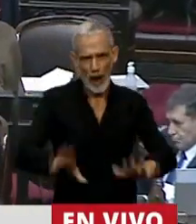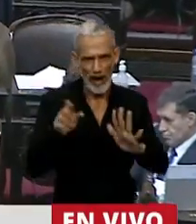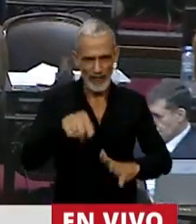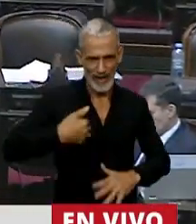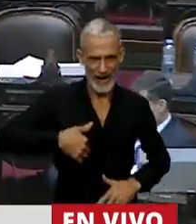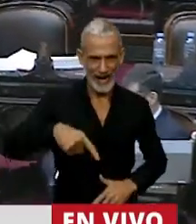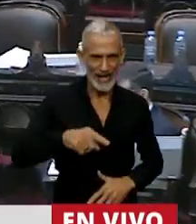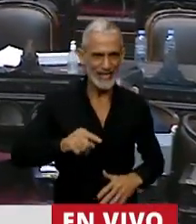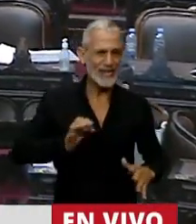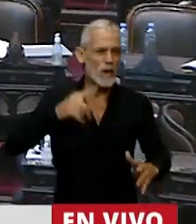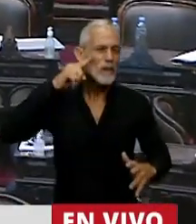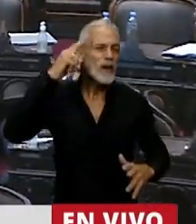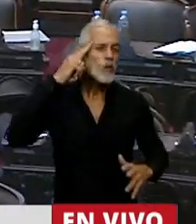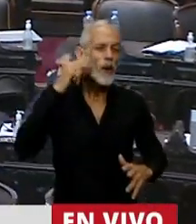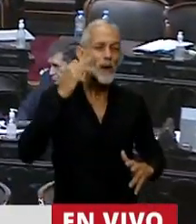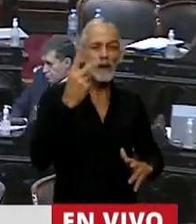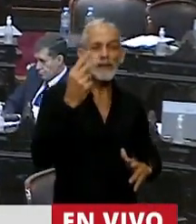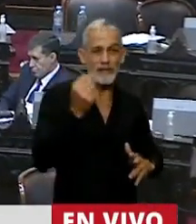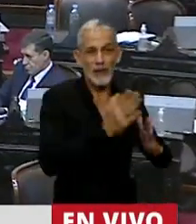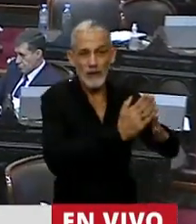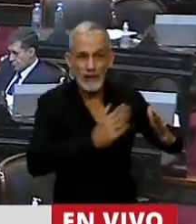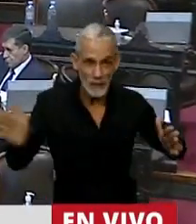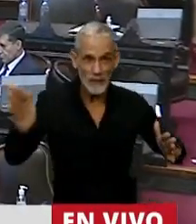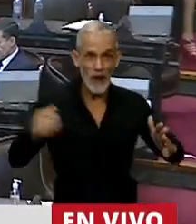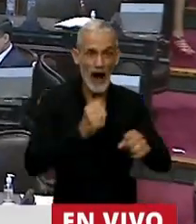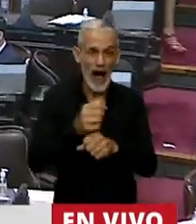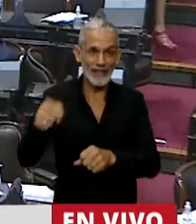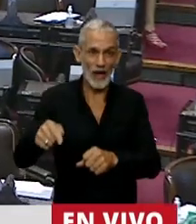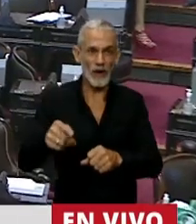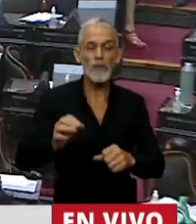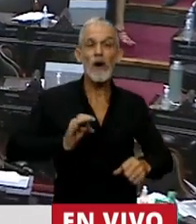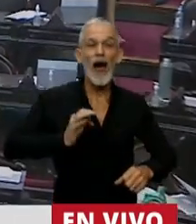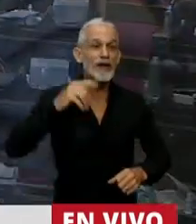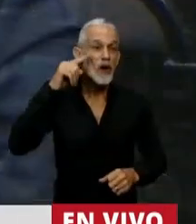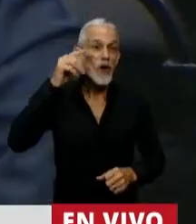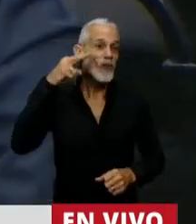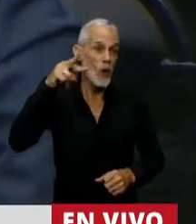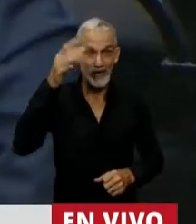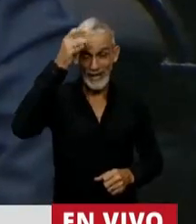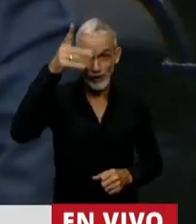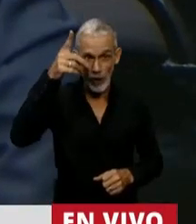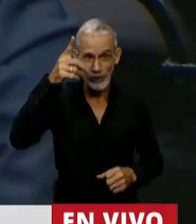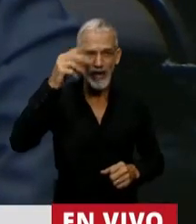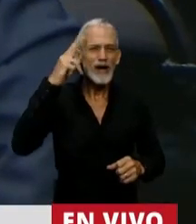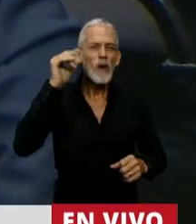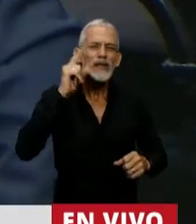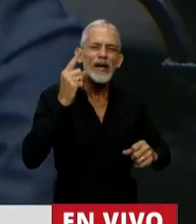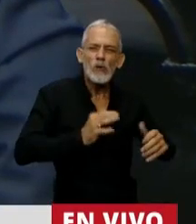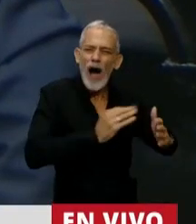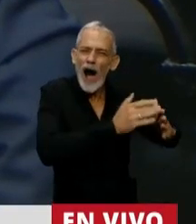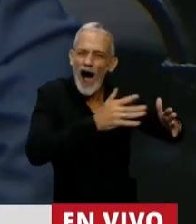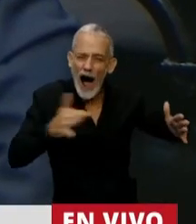desde 1921, pero recién en el año 2012, 91 años después,